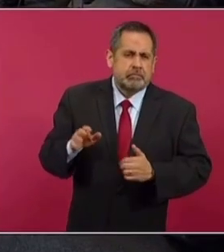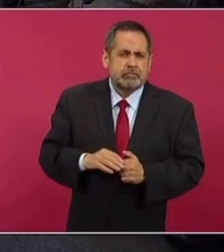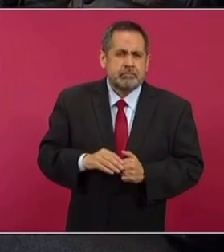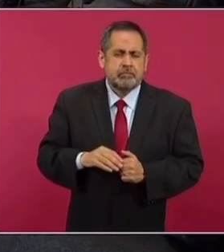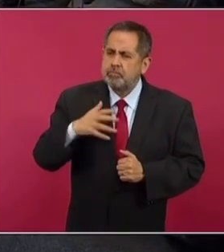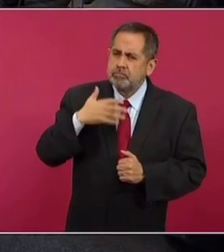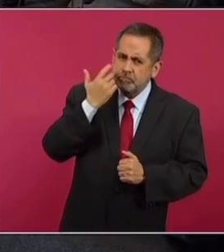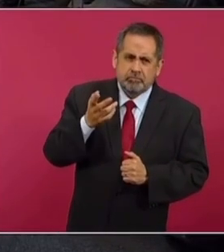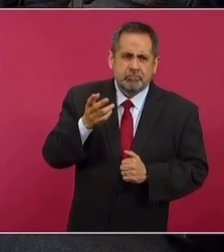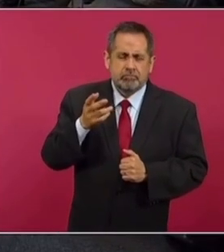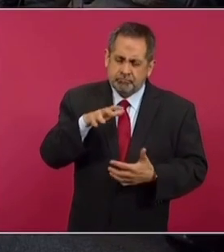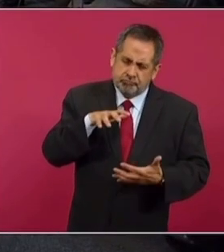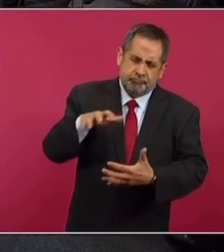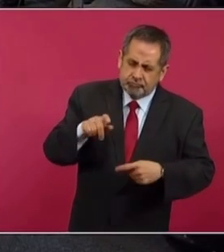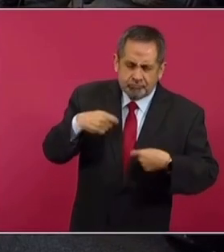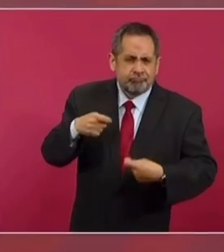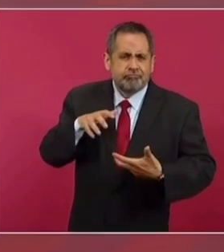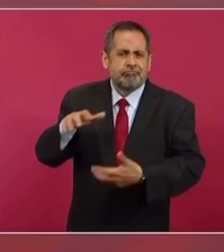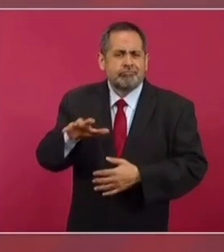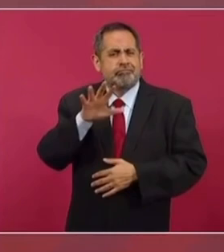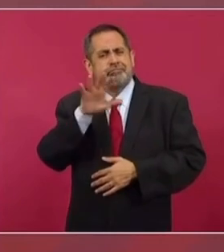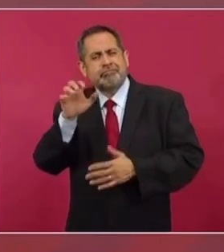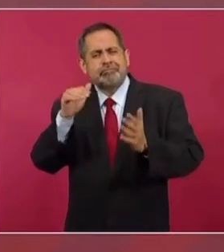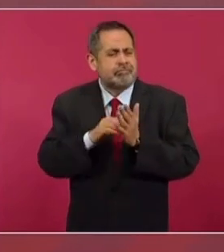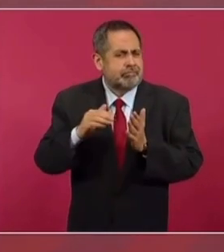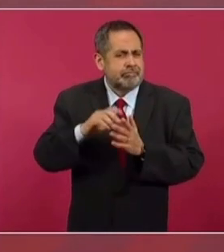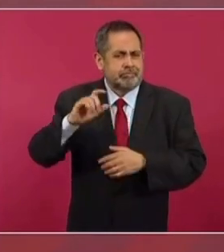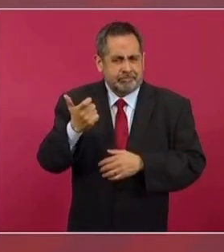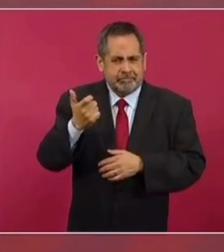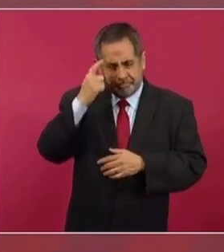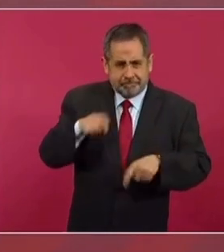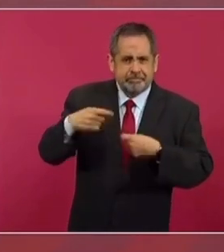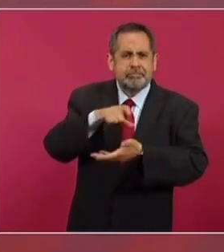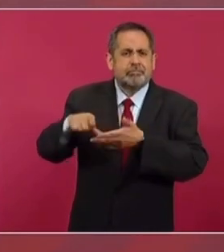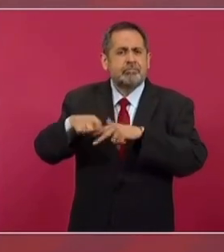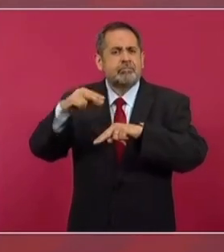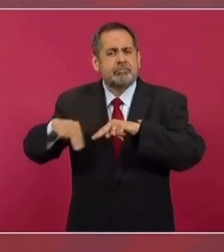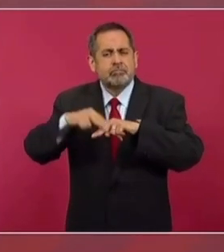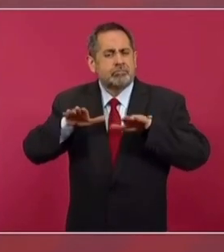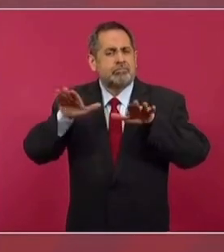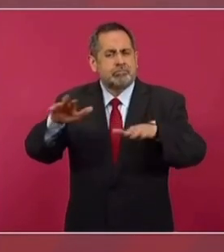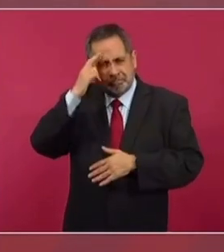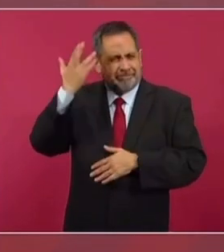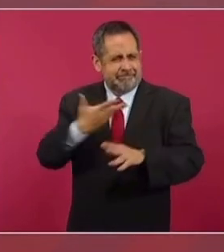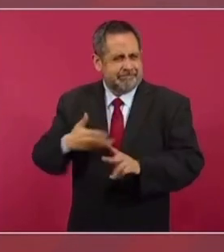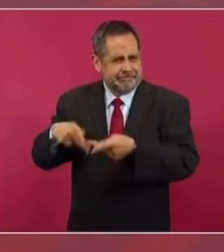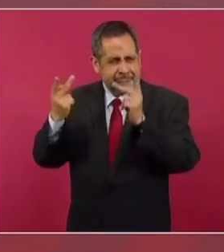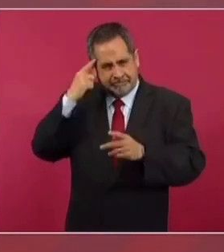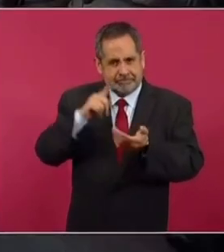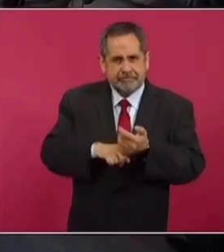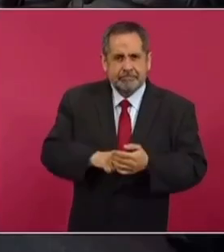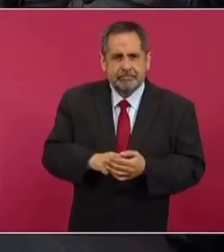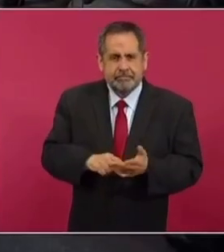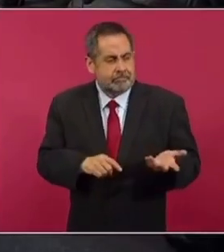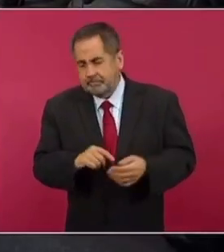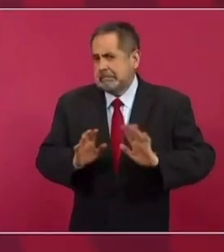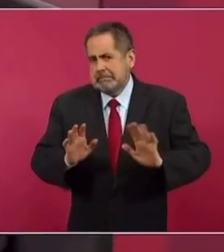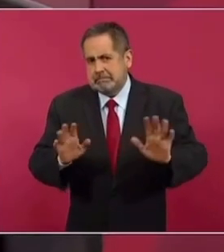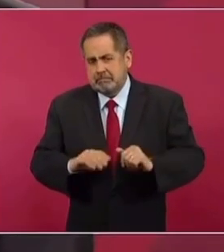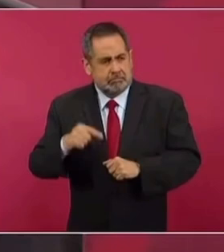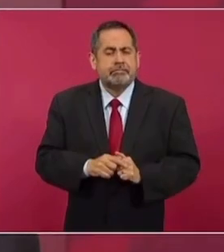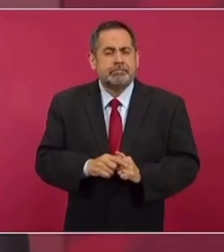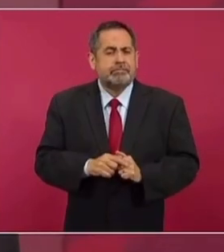que quería él entregar 500 millones de pesos para la compra de unos boletos de avión, del avión presidencial. Y a la persona que me dijo, yo dije, no,